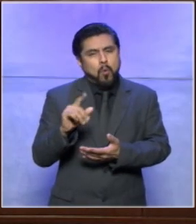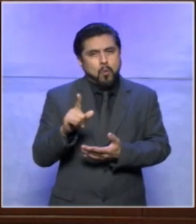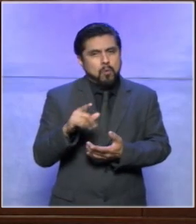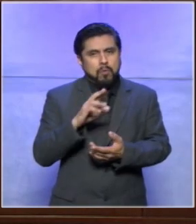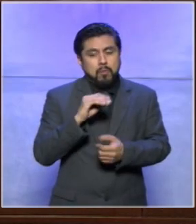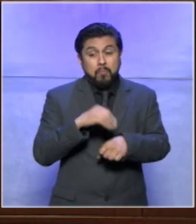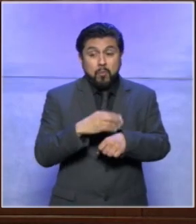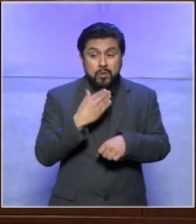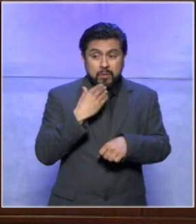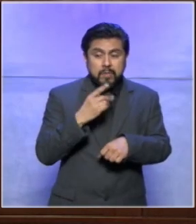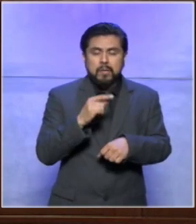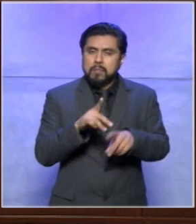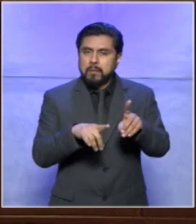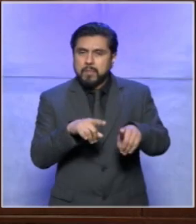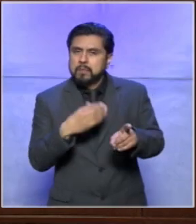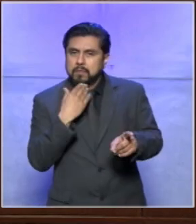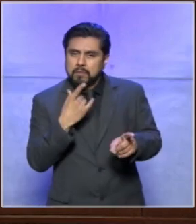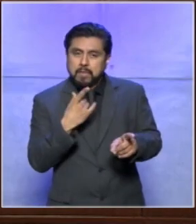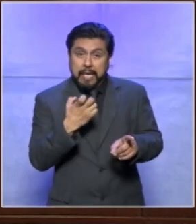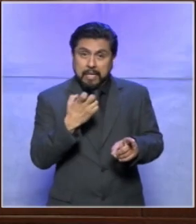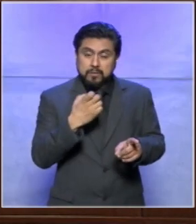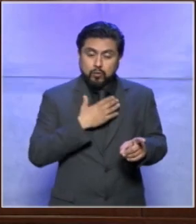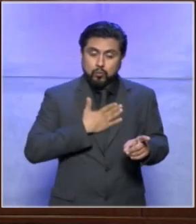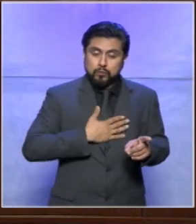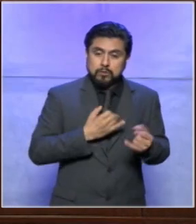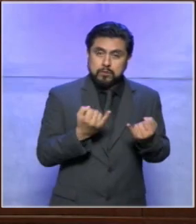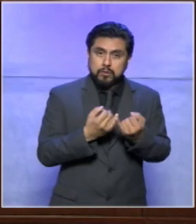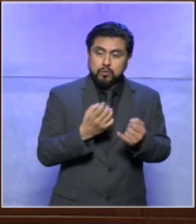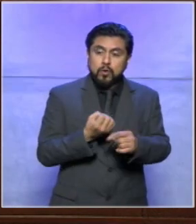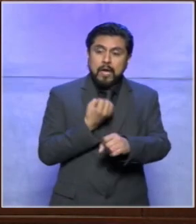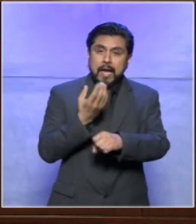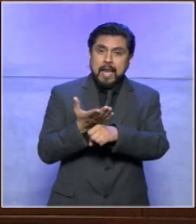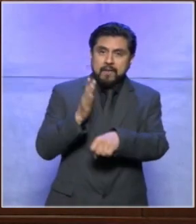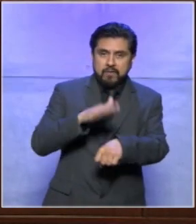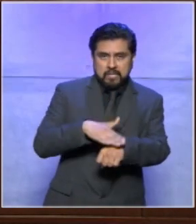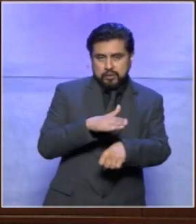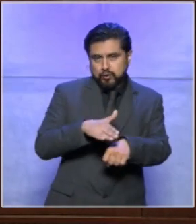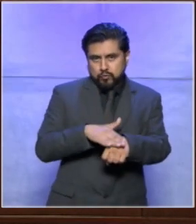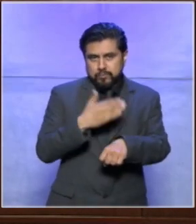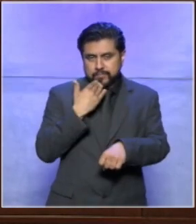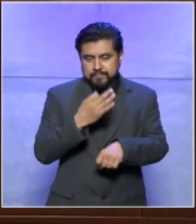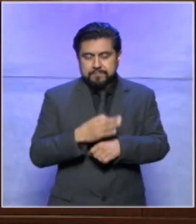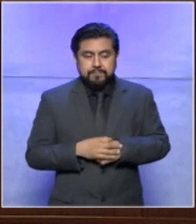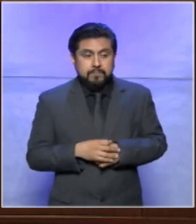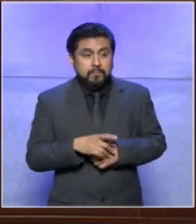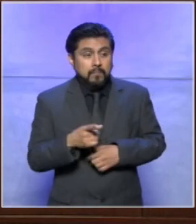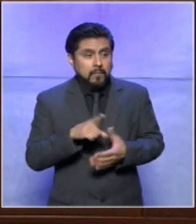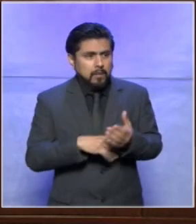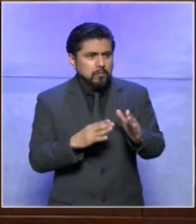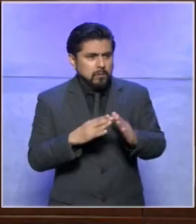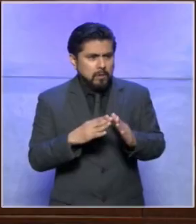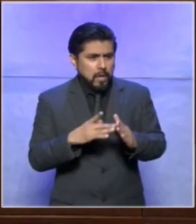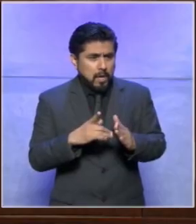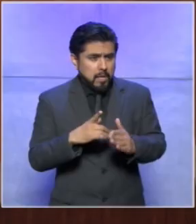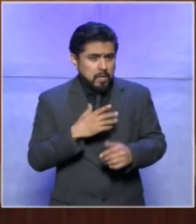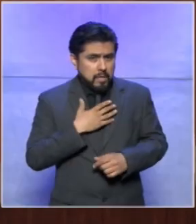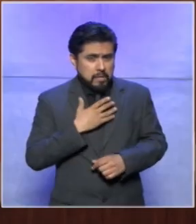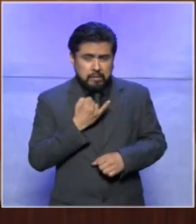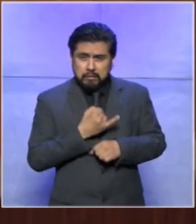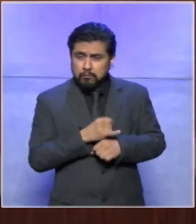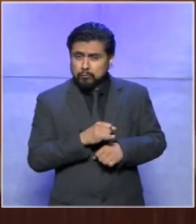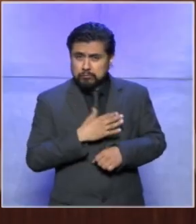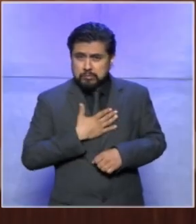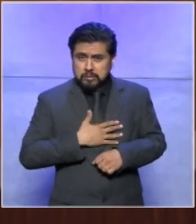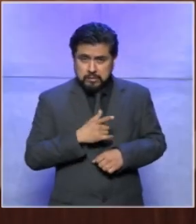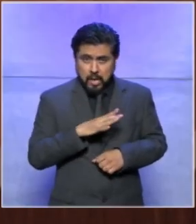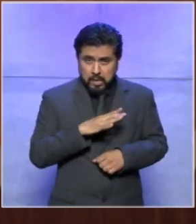eso es un ejemplo de justicia y también habrá ejemplos de injusticia en las escuelas sí